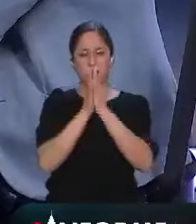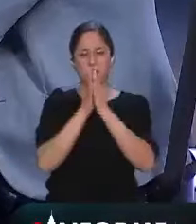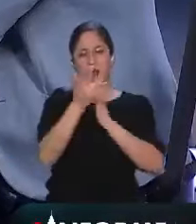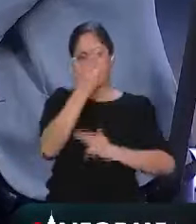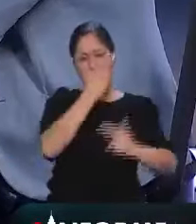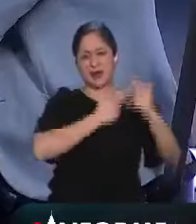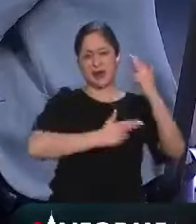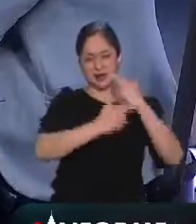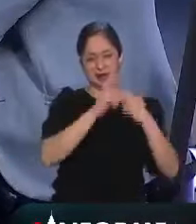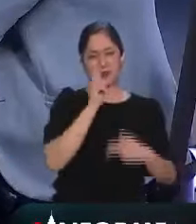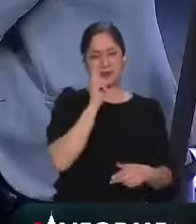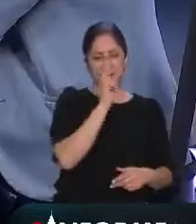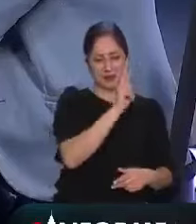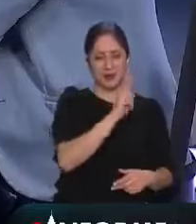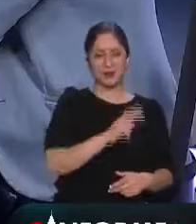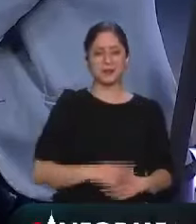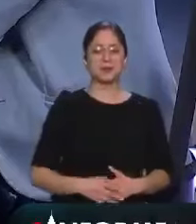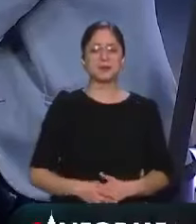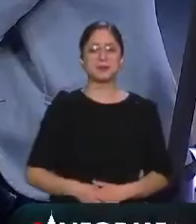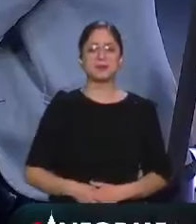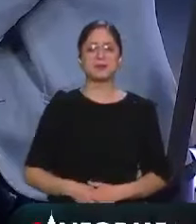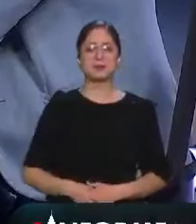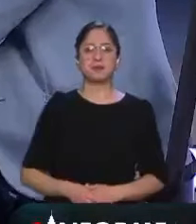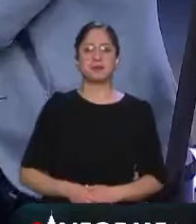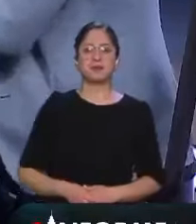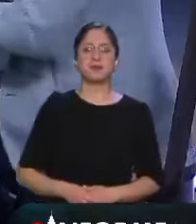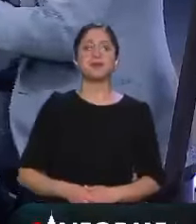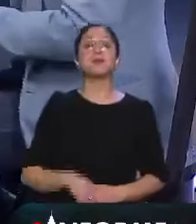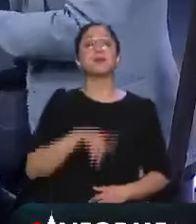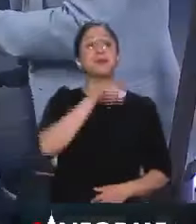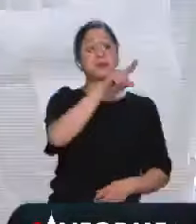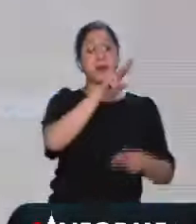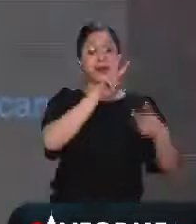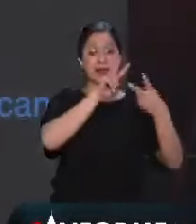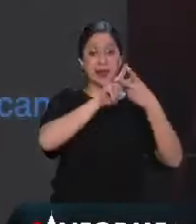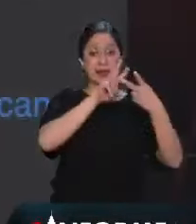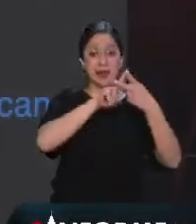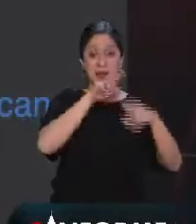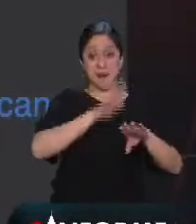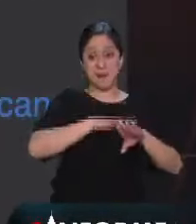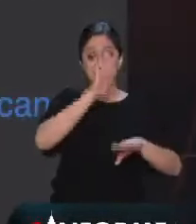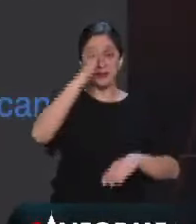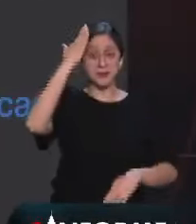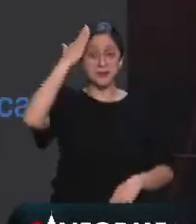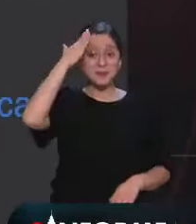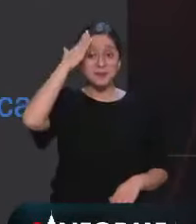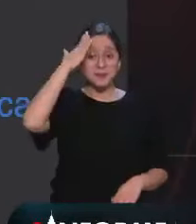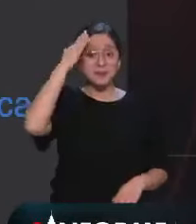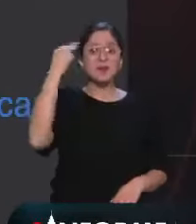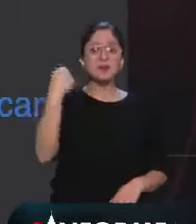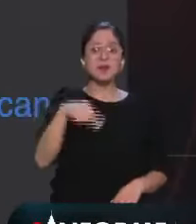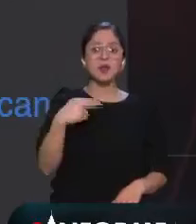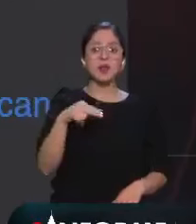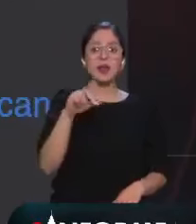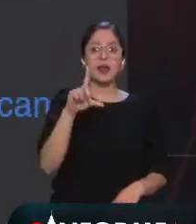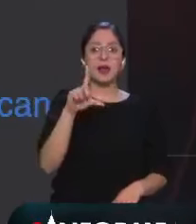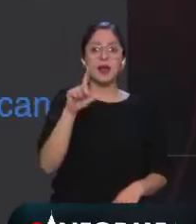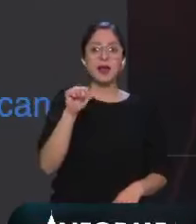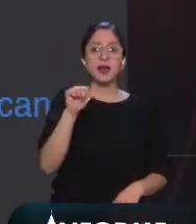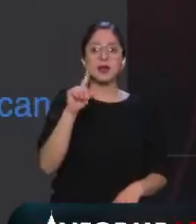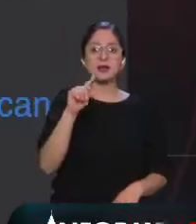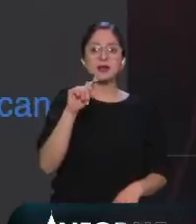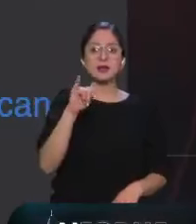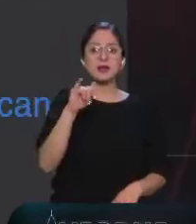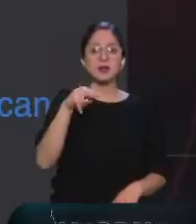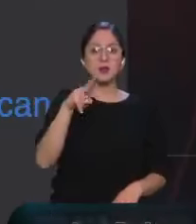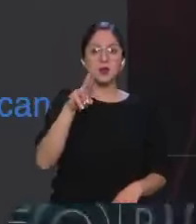favor. Es que hay un caso, hay algo que he querido comentar. Es que uno de los hashtags que más destacaron durante la discusión de la reforma es Latinus, que ese medio